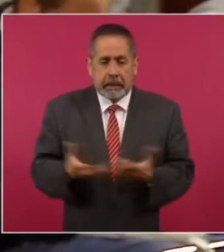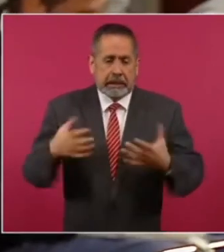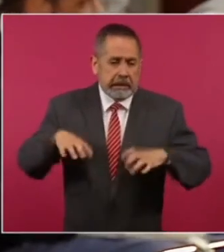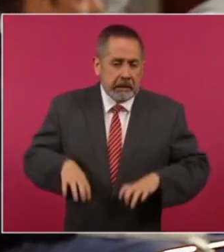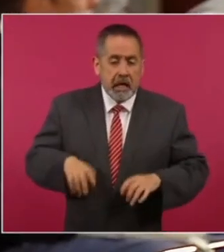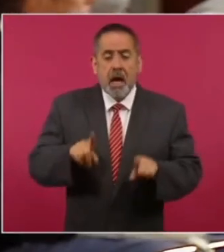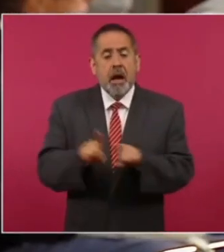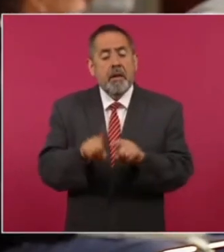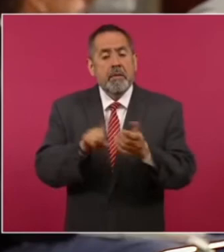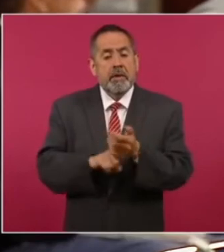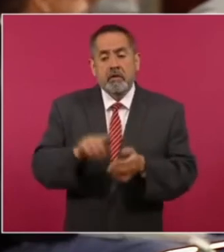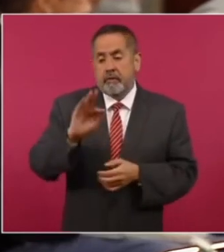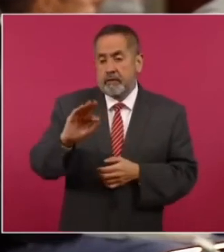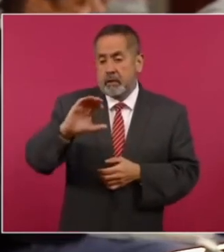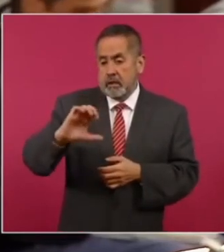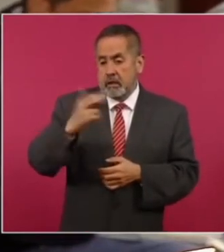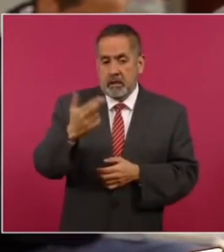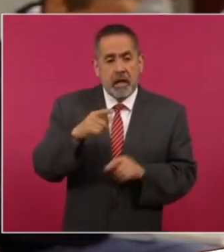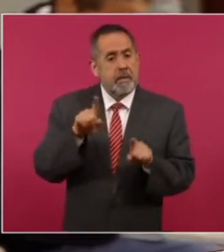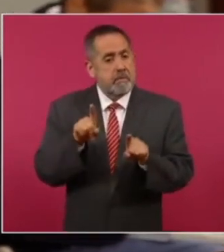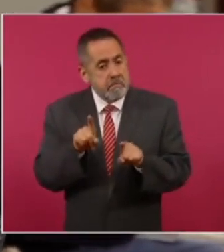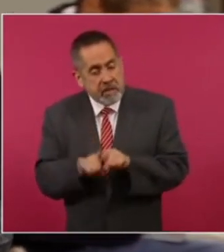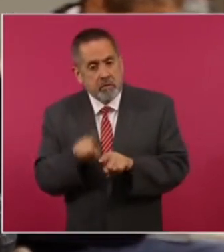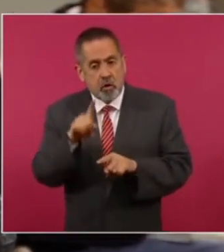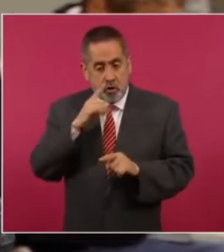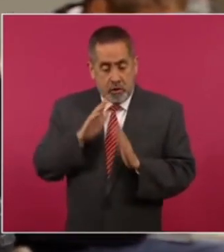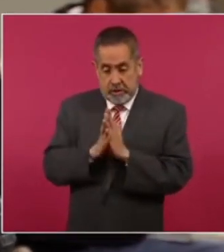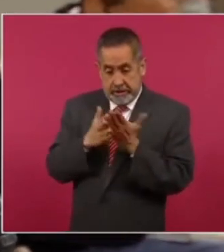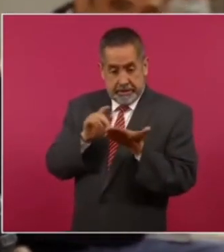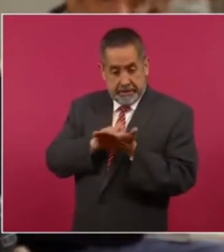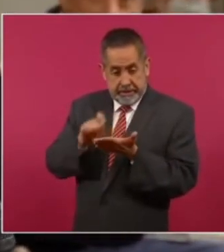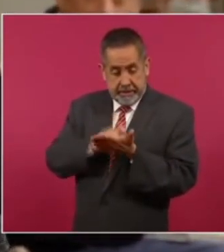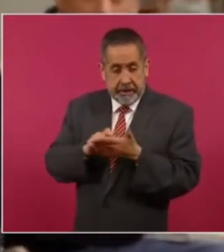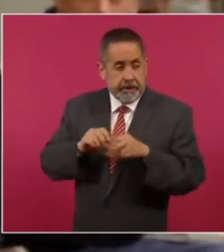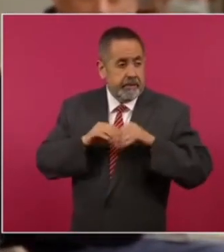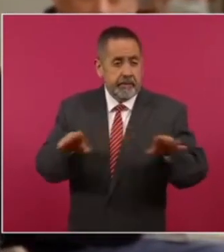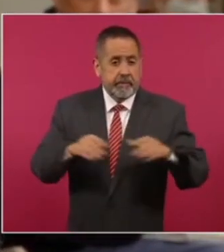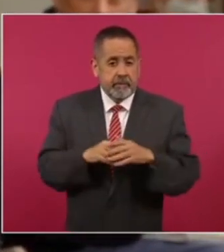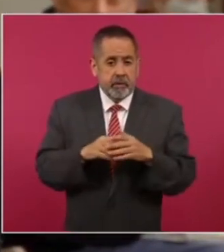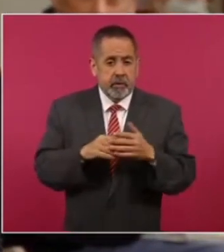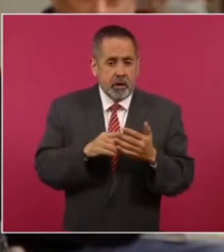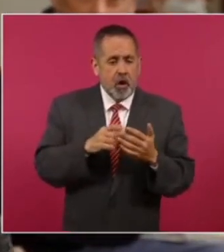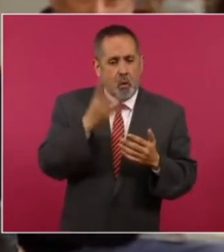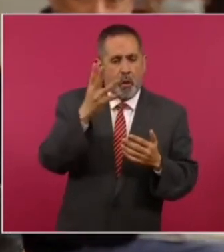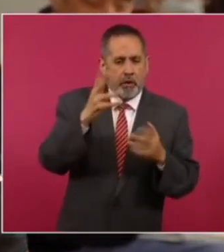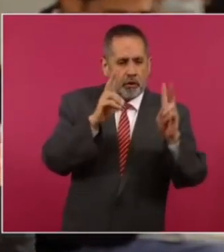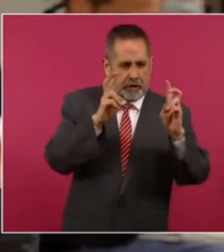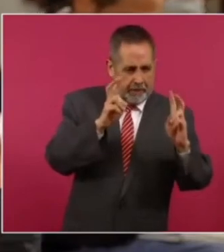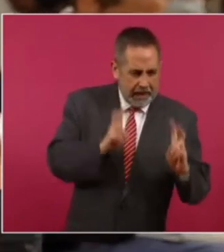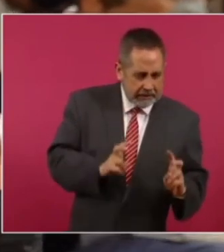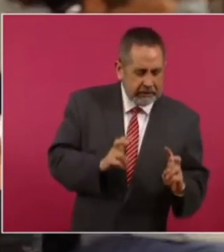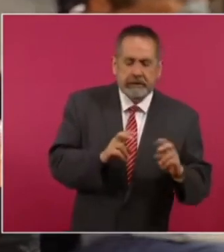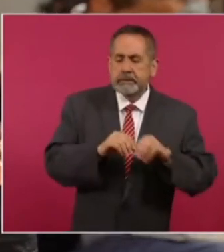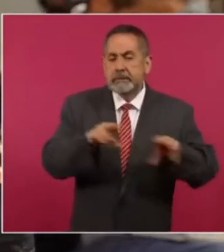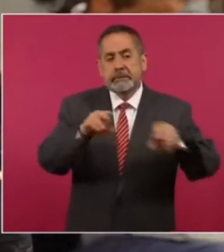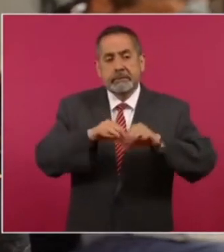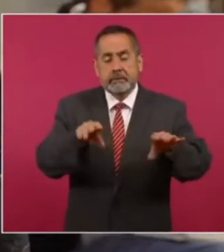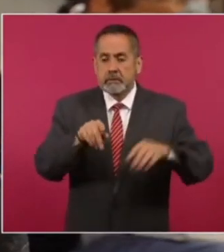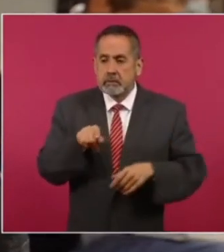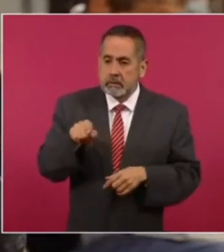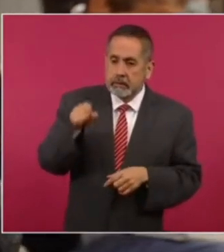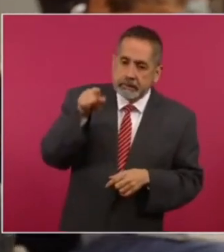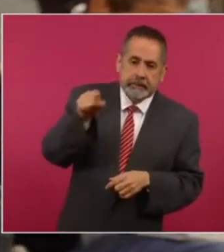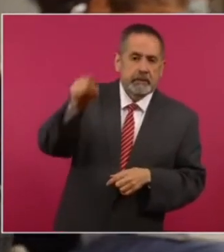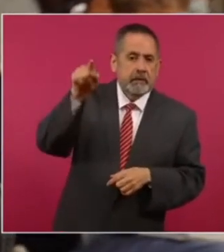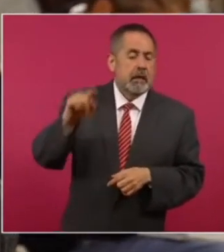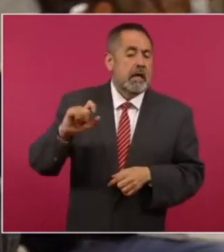caso de Felipe Calderón Hinojosa nosotros en Contralínea publicamos un reportaje de cuatro partes en la cual damos cuenta cómo este